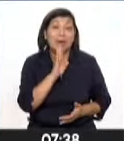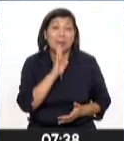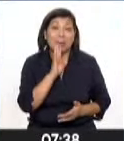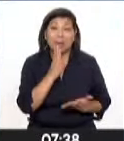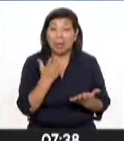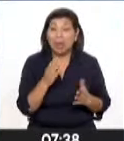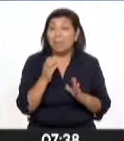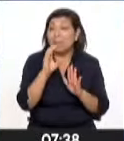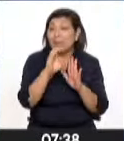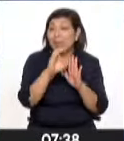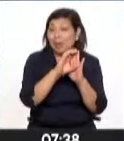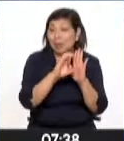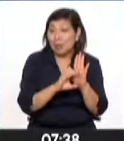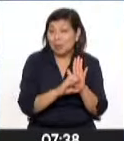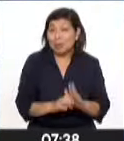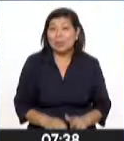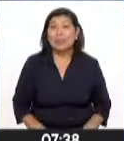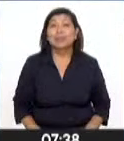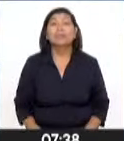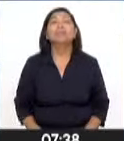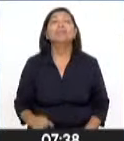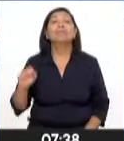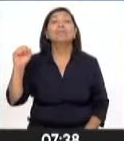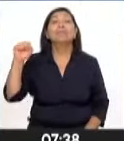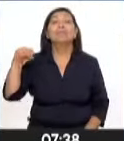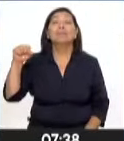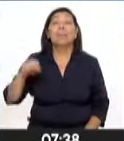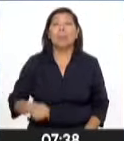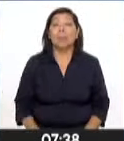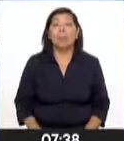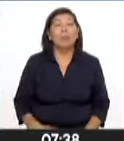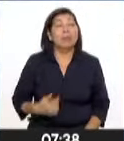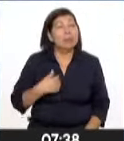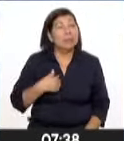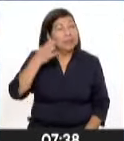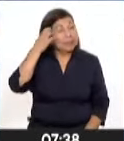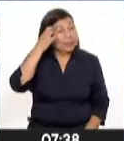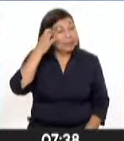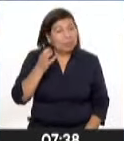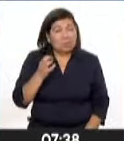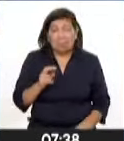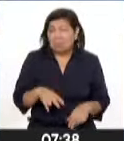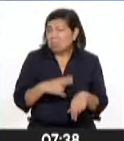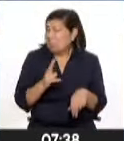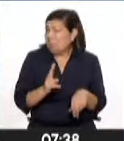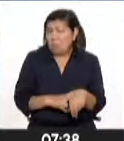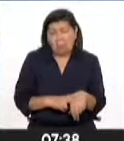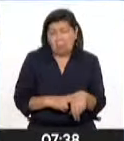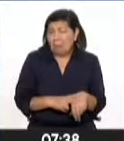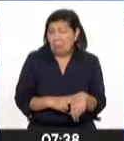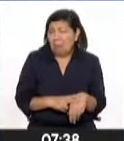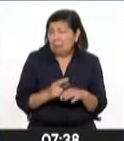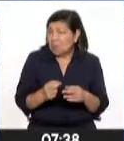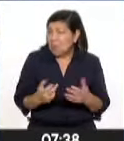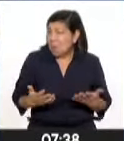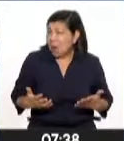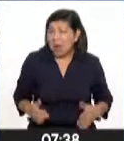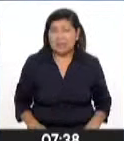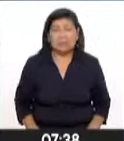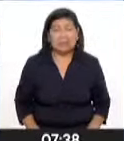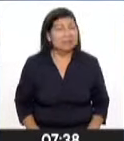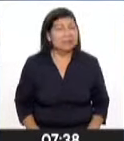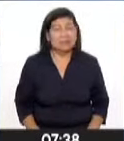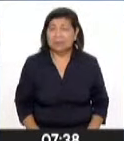entiendo, constitucional. Así es. Yo creo que son relaciones normales y no creo que haya una